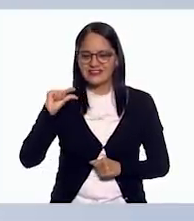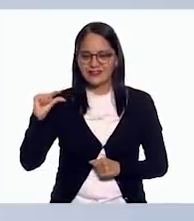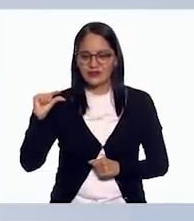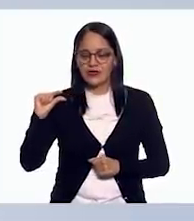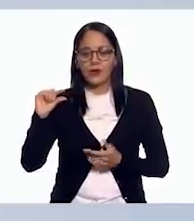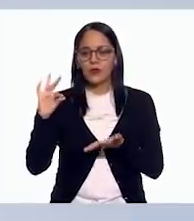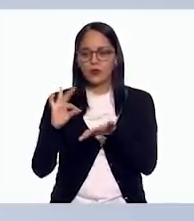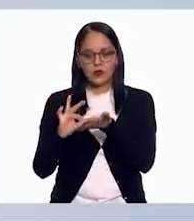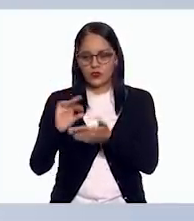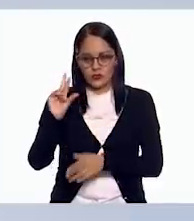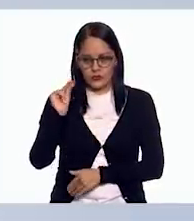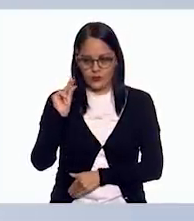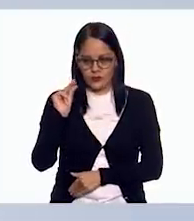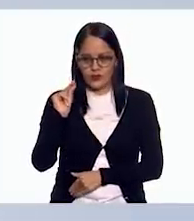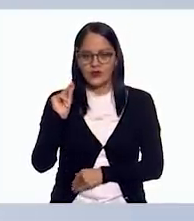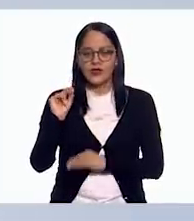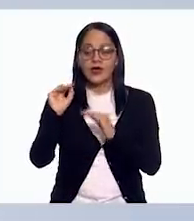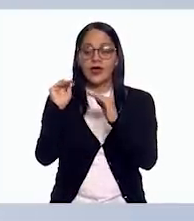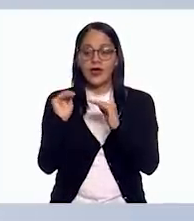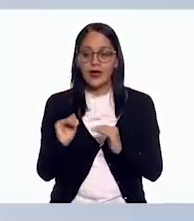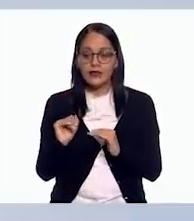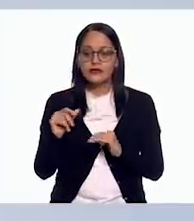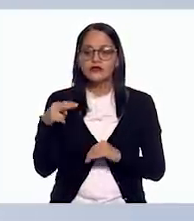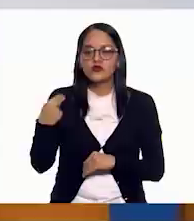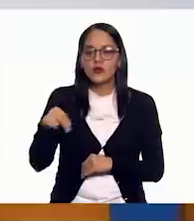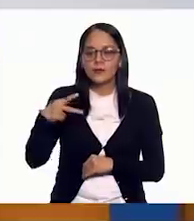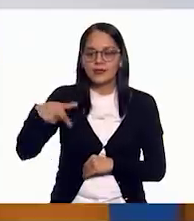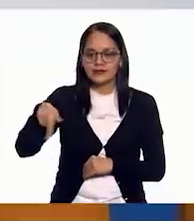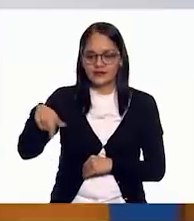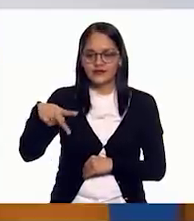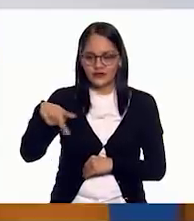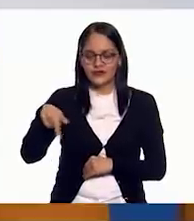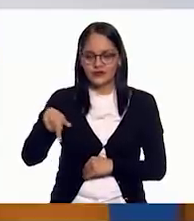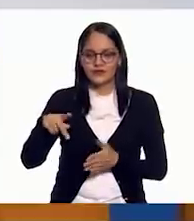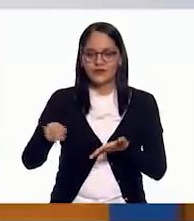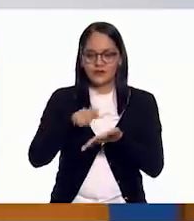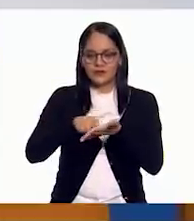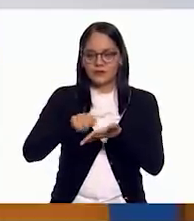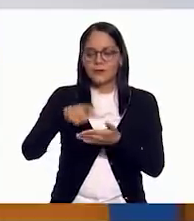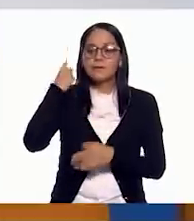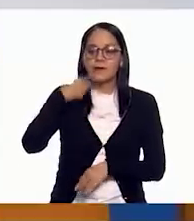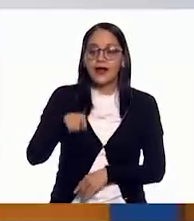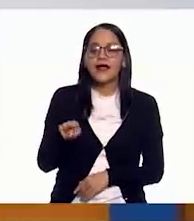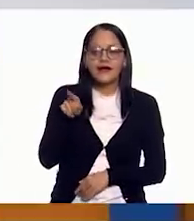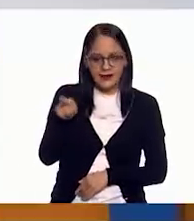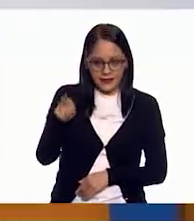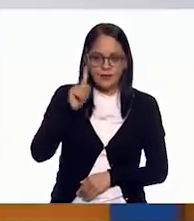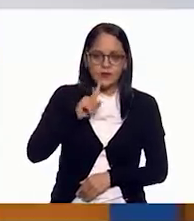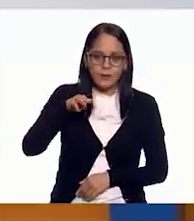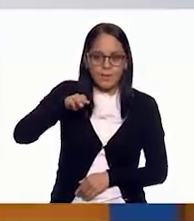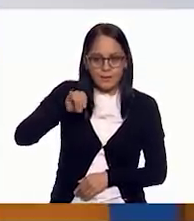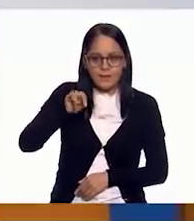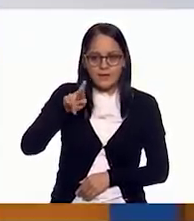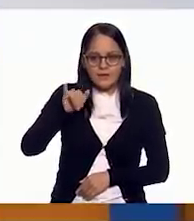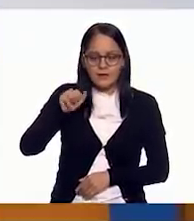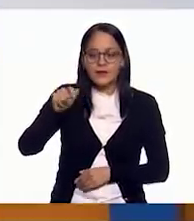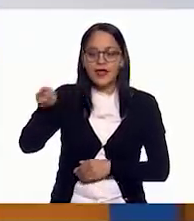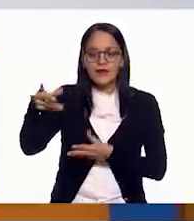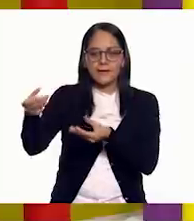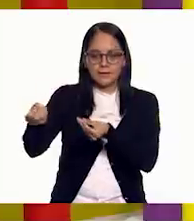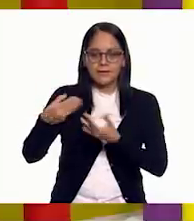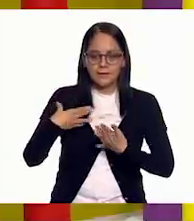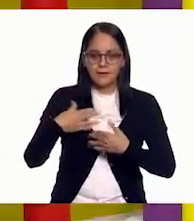es título. Y pone su nombre, desde luego, para identificar que ella es quien nos envía esto.